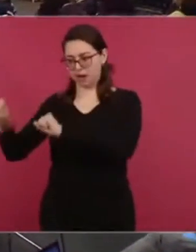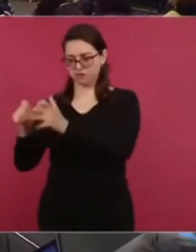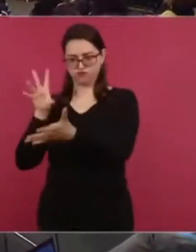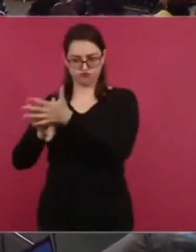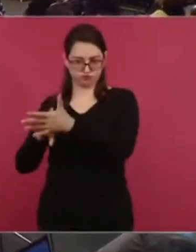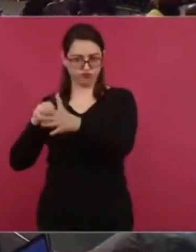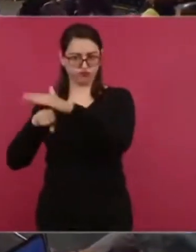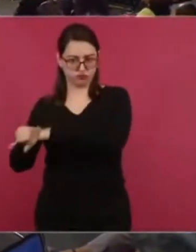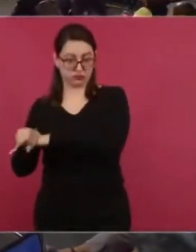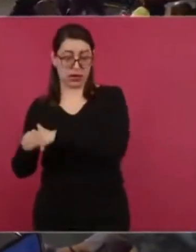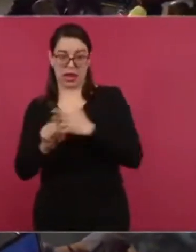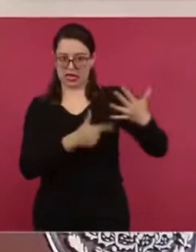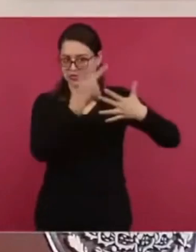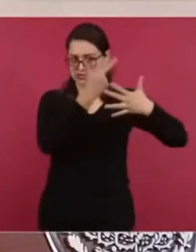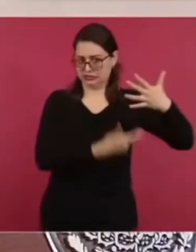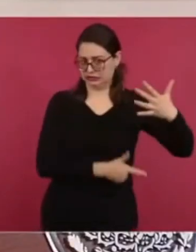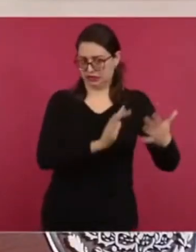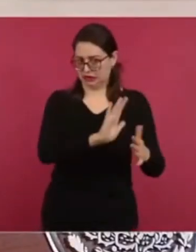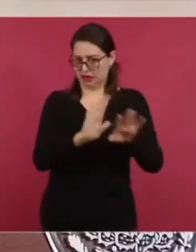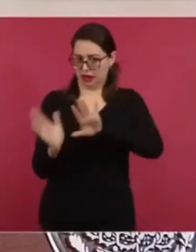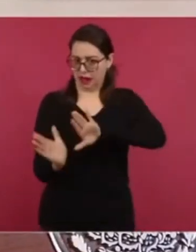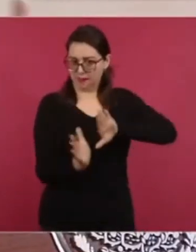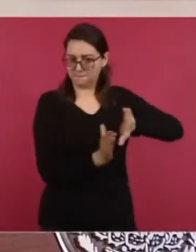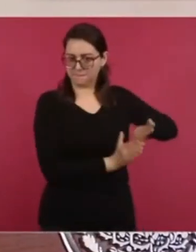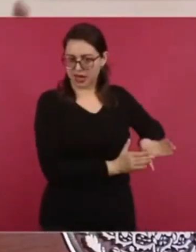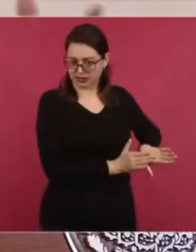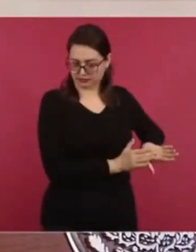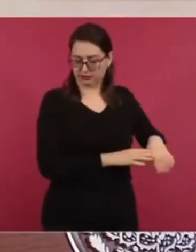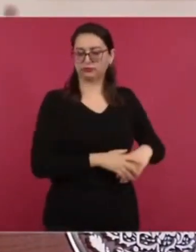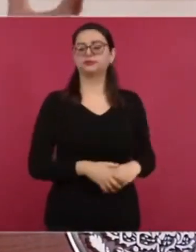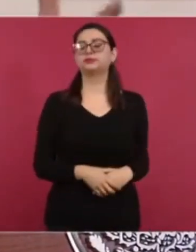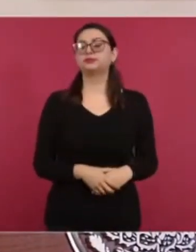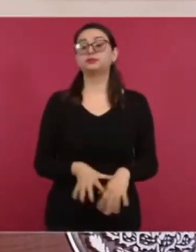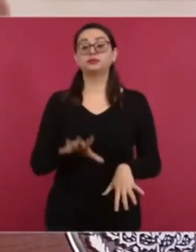y no sé quién les ayuda